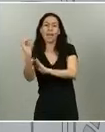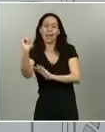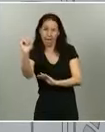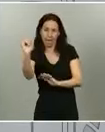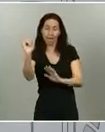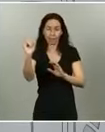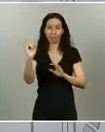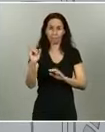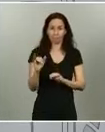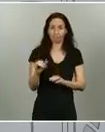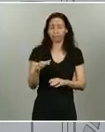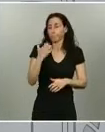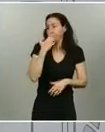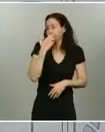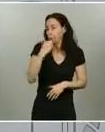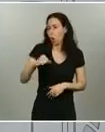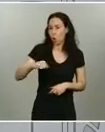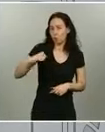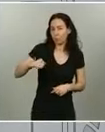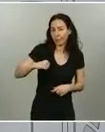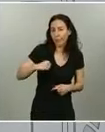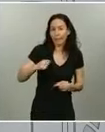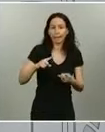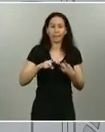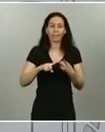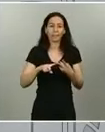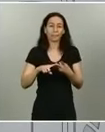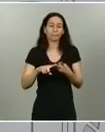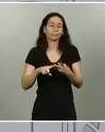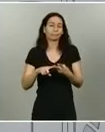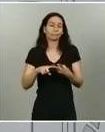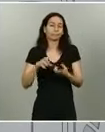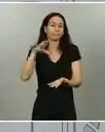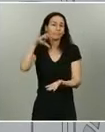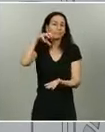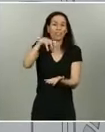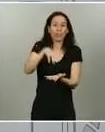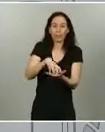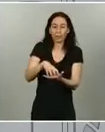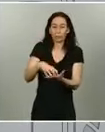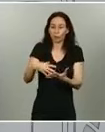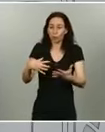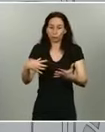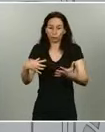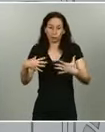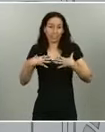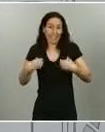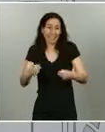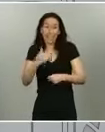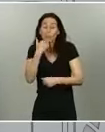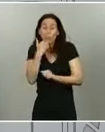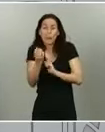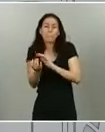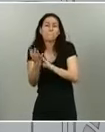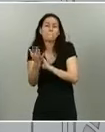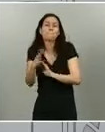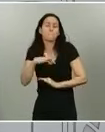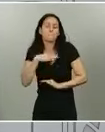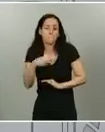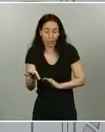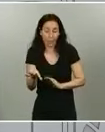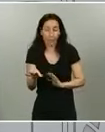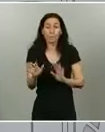hospitales, los centros sociosanitarios que todavía tengan algún brote, pero sobre todo sabemos que ha podido haber